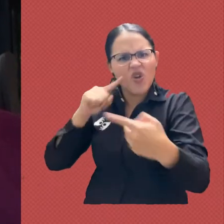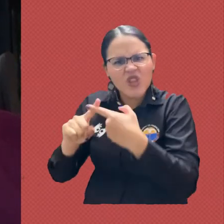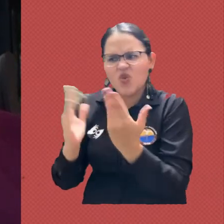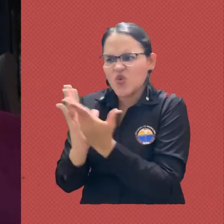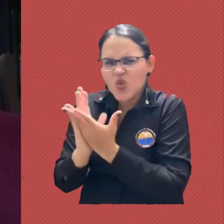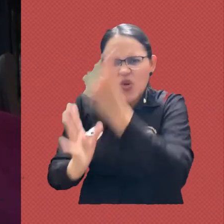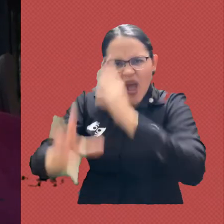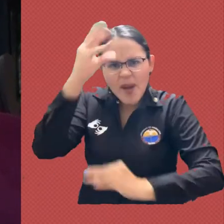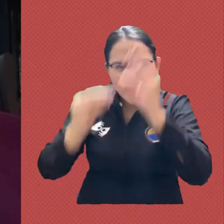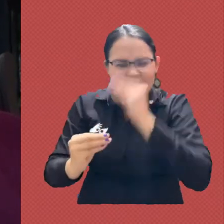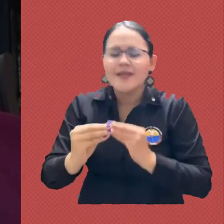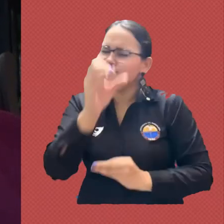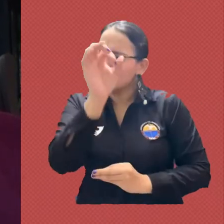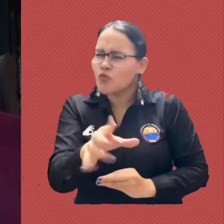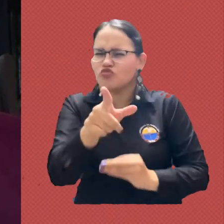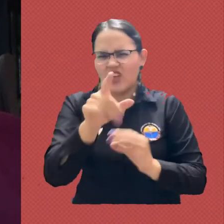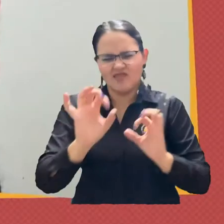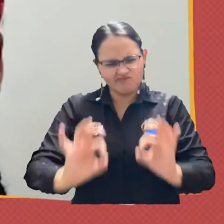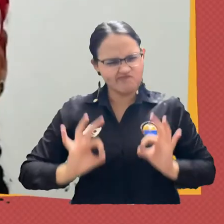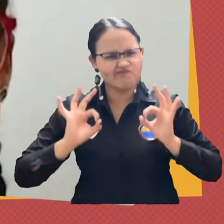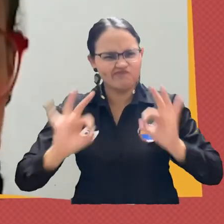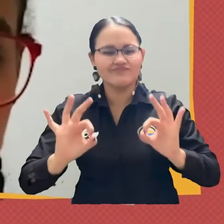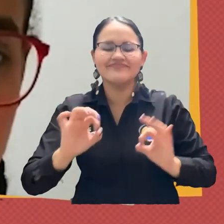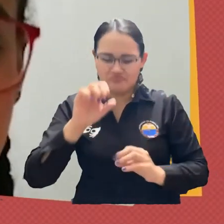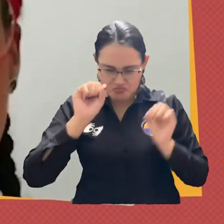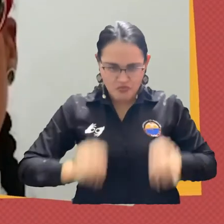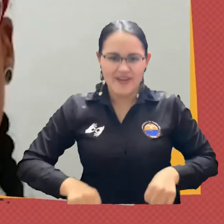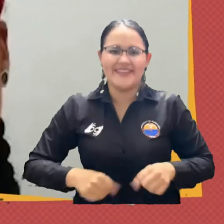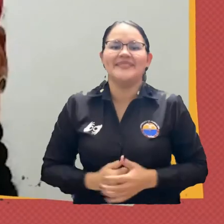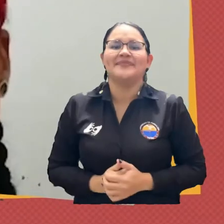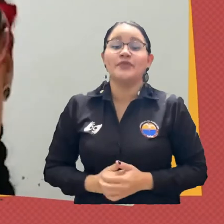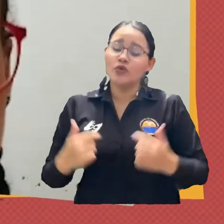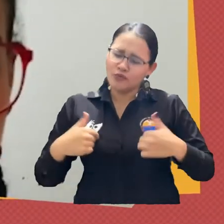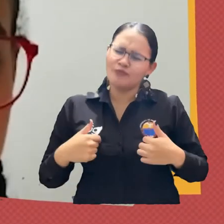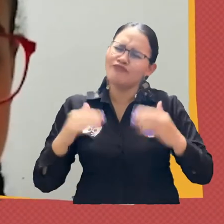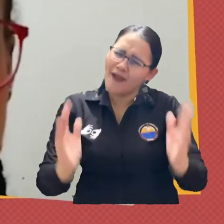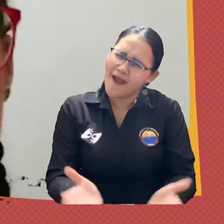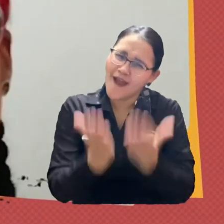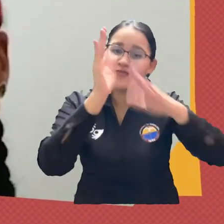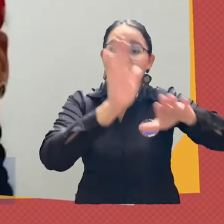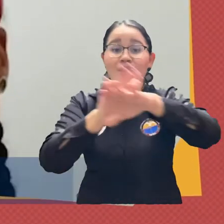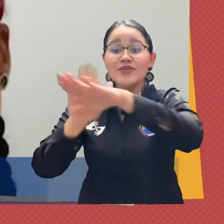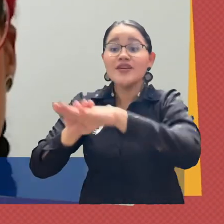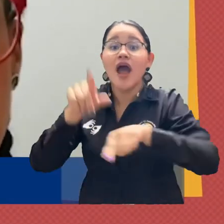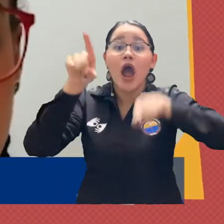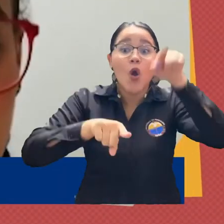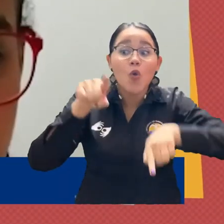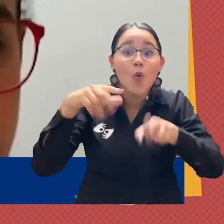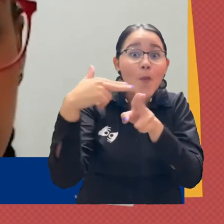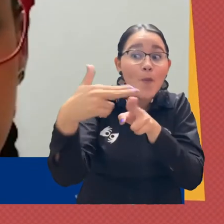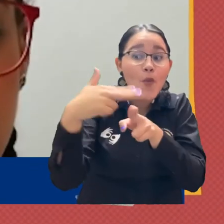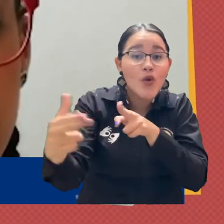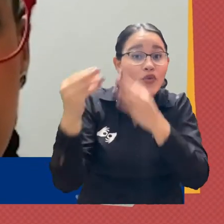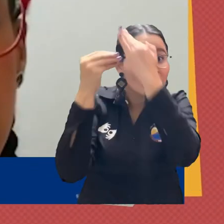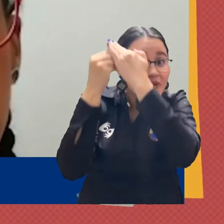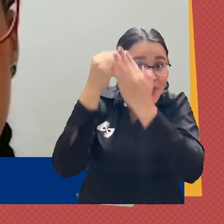lograr los mismos objetivos que nosotros logramos quiero aprovechar esta oportunidad e invitar a todos los jóvenes que están próximos a presentar sus